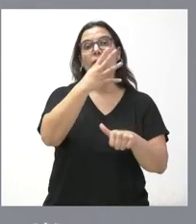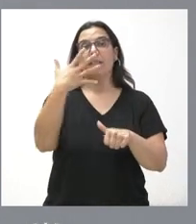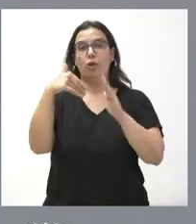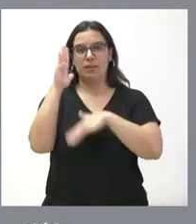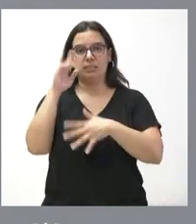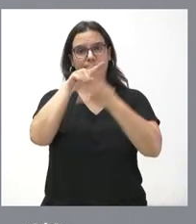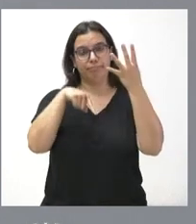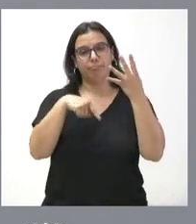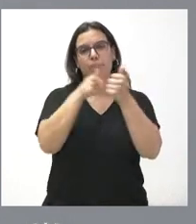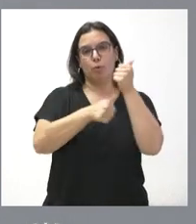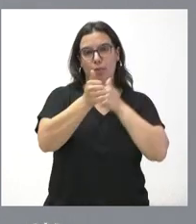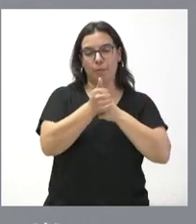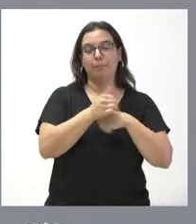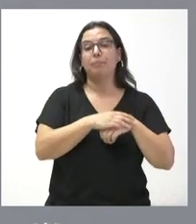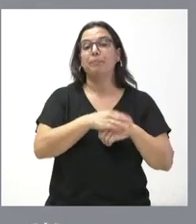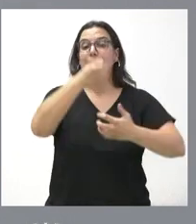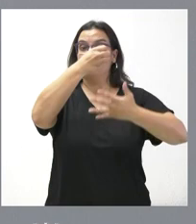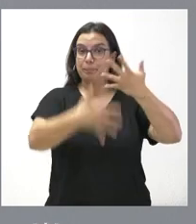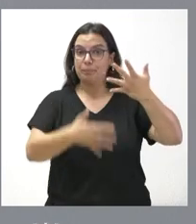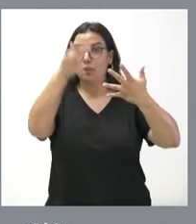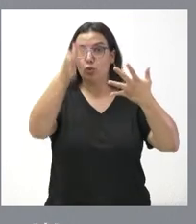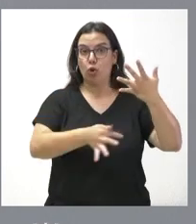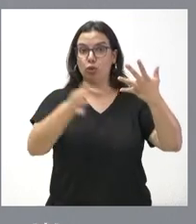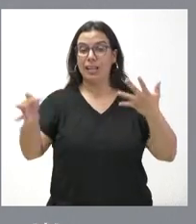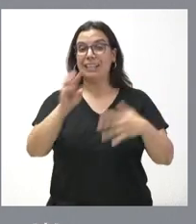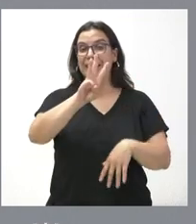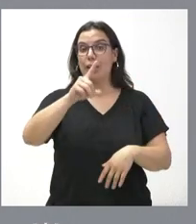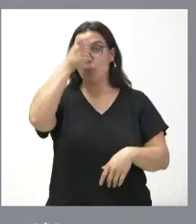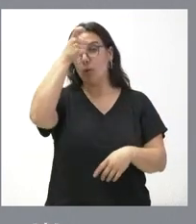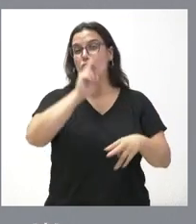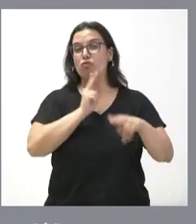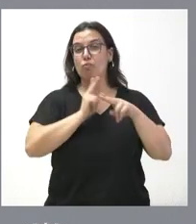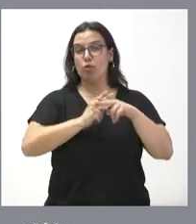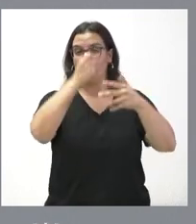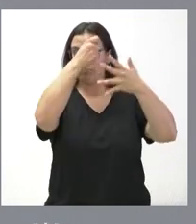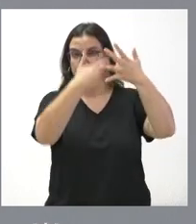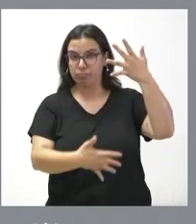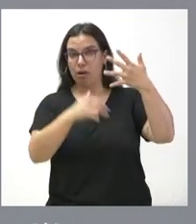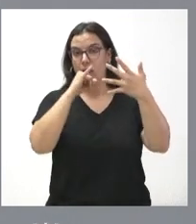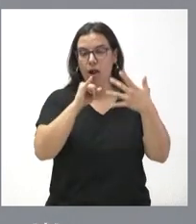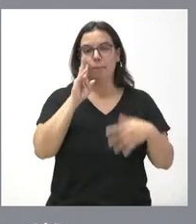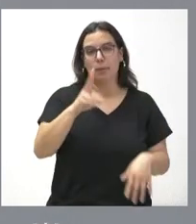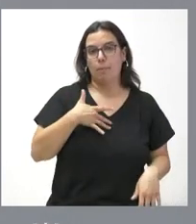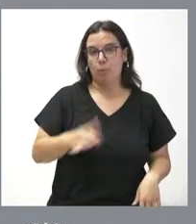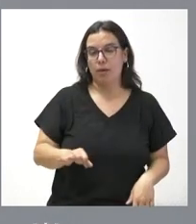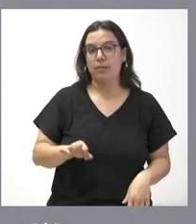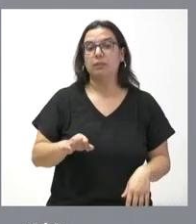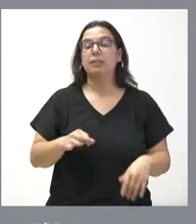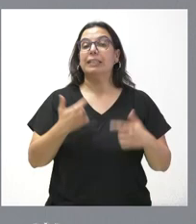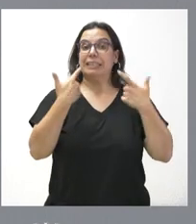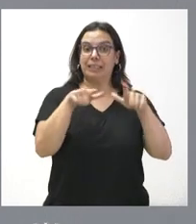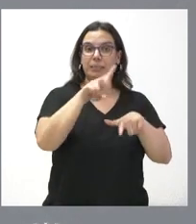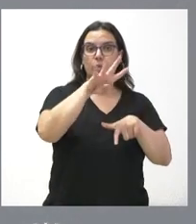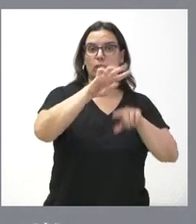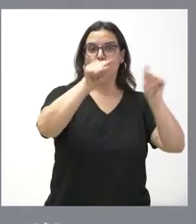años. Tienen ustedes la relación total de los 31 municipios beneficiados, como les digo, 24 en León,